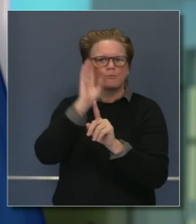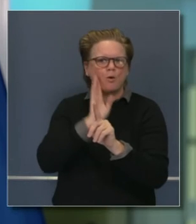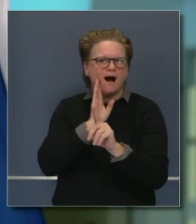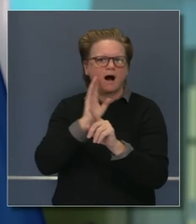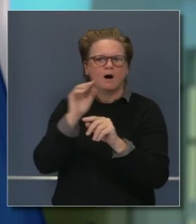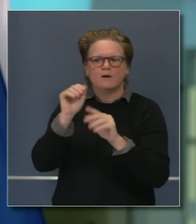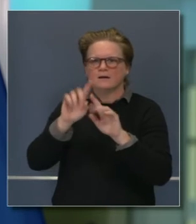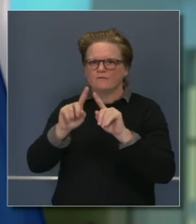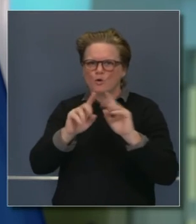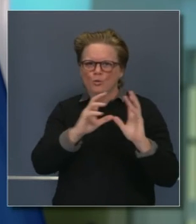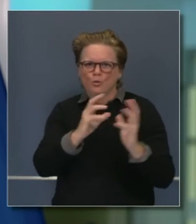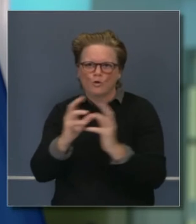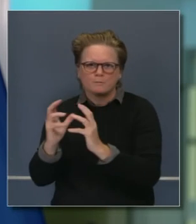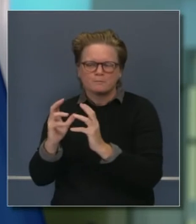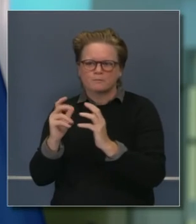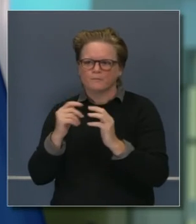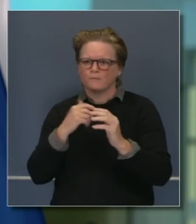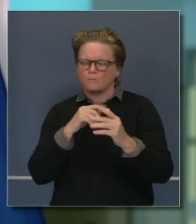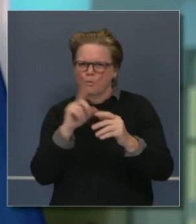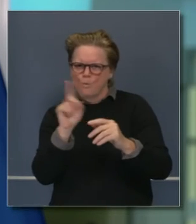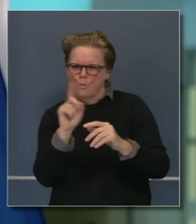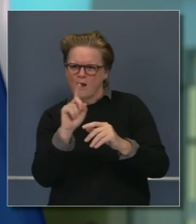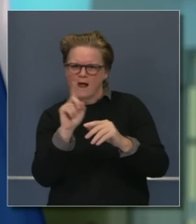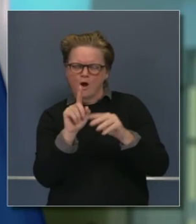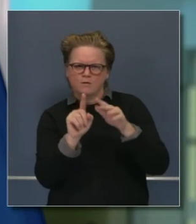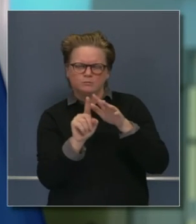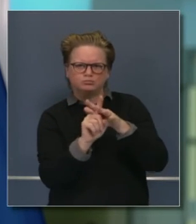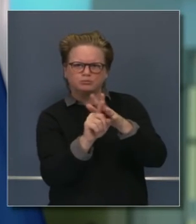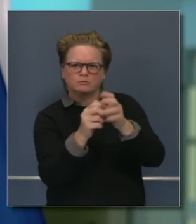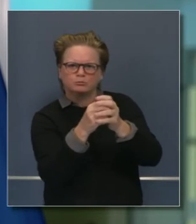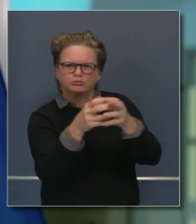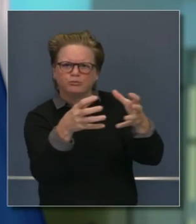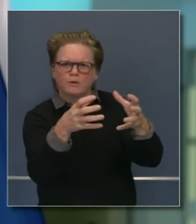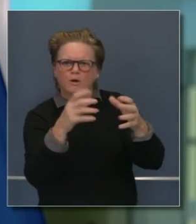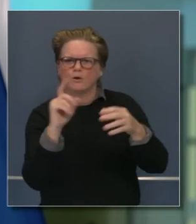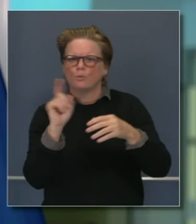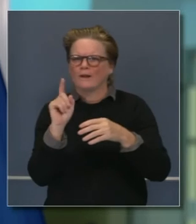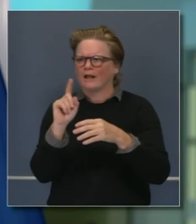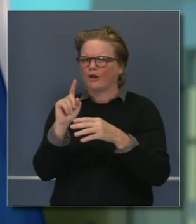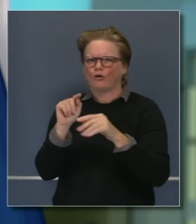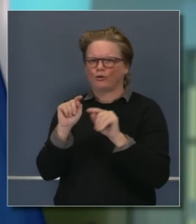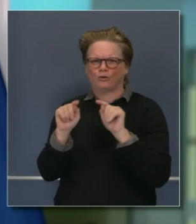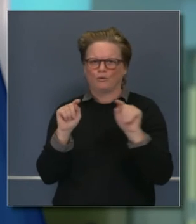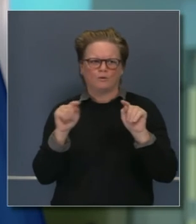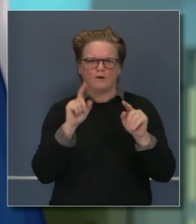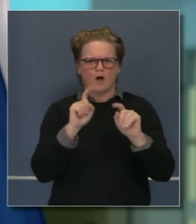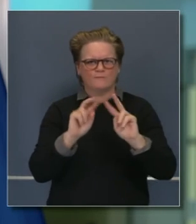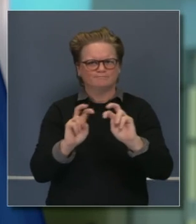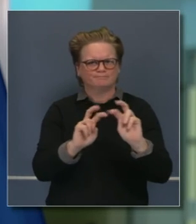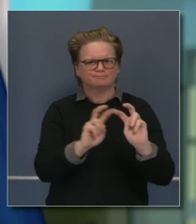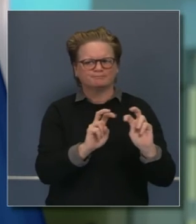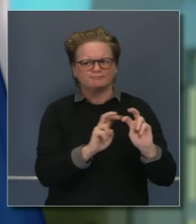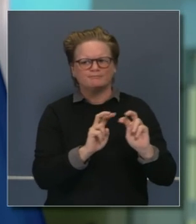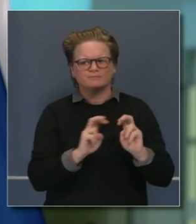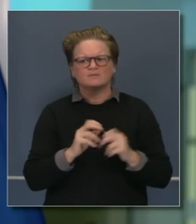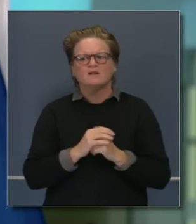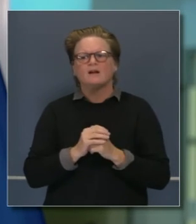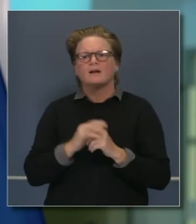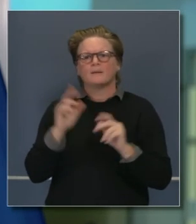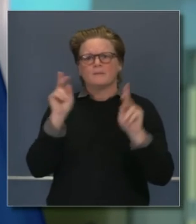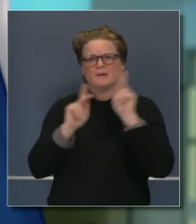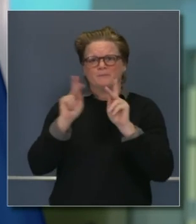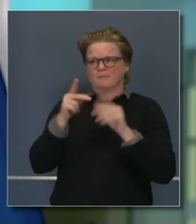Ese contacto constante que tenemos con ellos para mantenernos al tanto sobre las noticias de cada día.